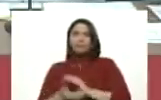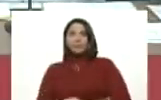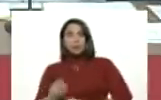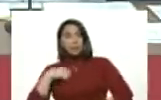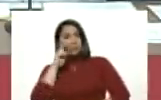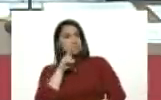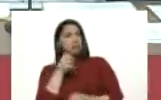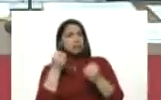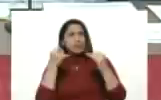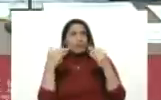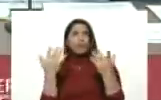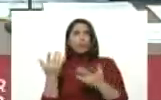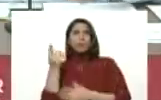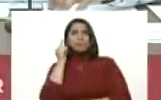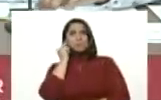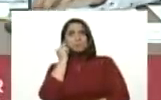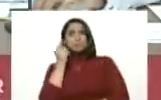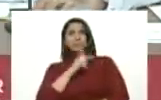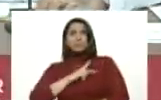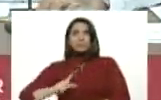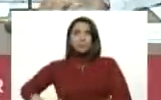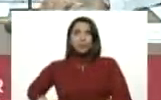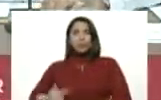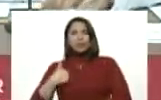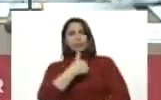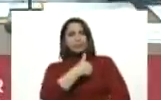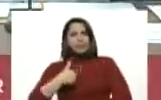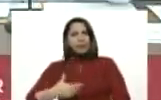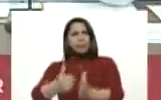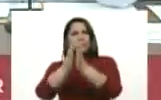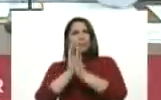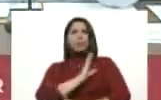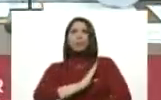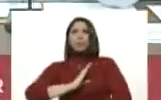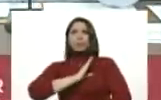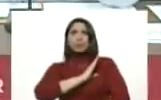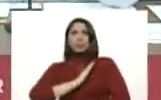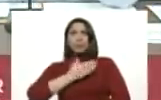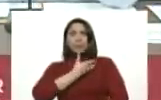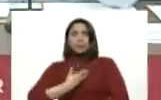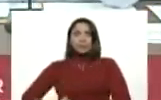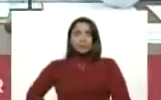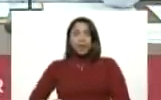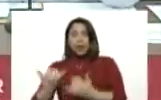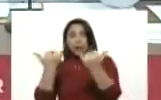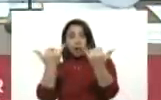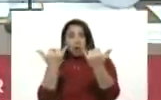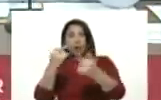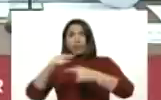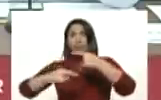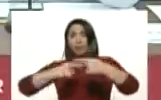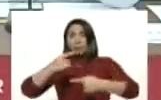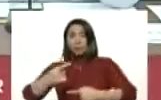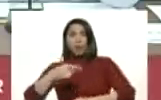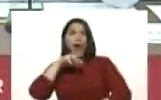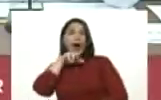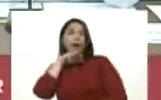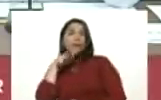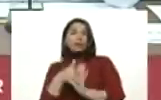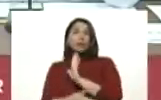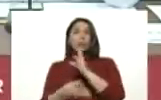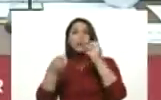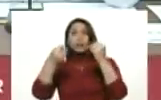vicepresidenta. Yo quisiera que la comisión presidencial, ahora, después de que yo hable de los números,